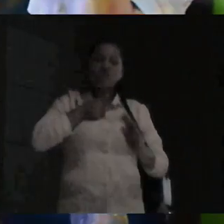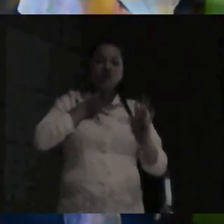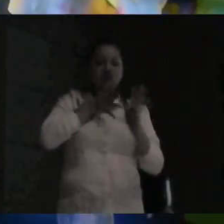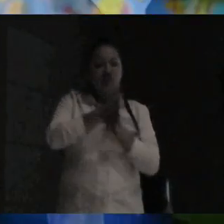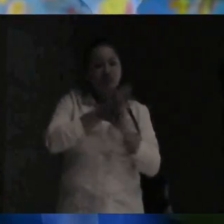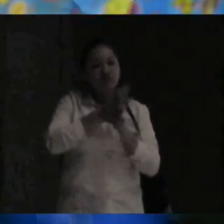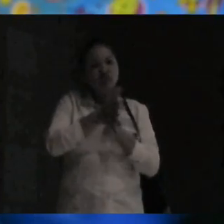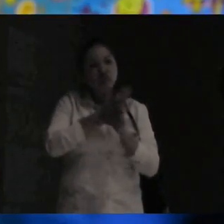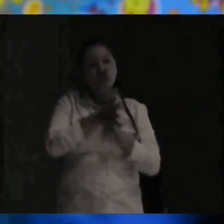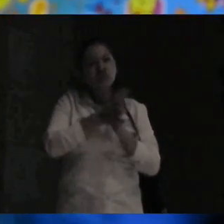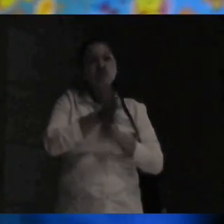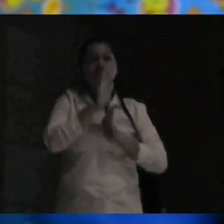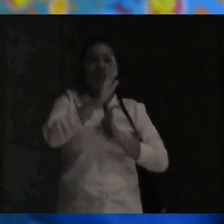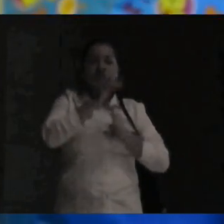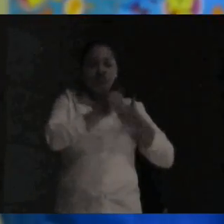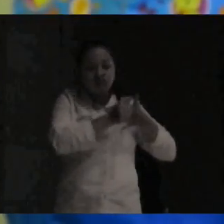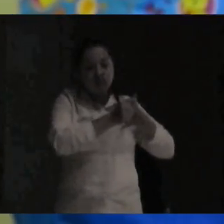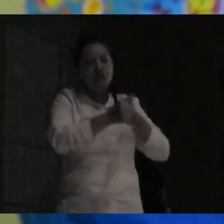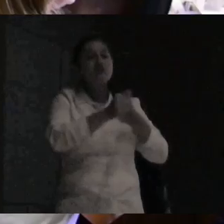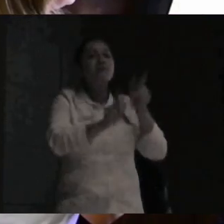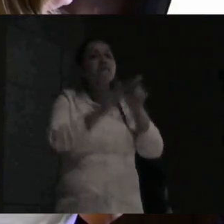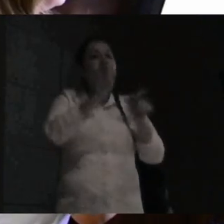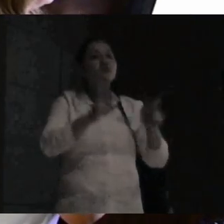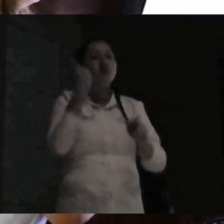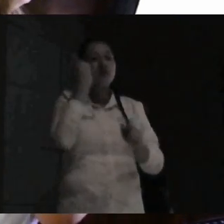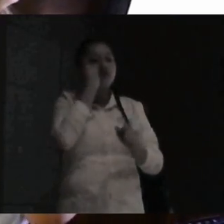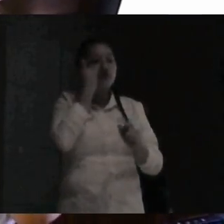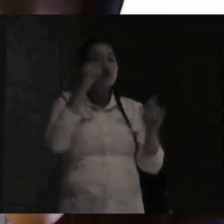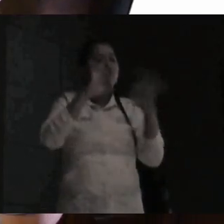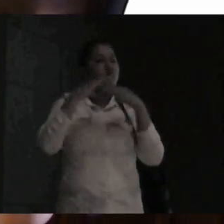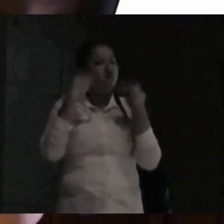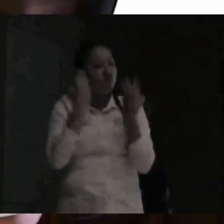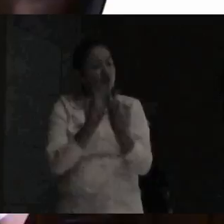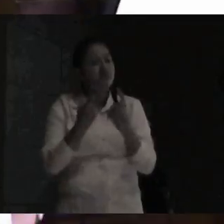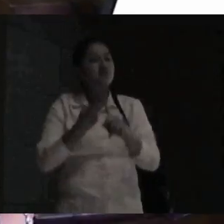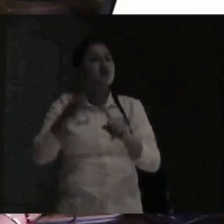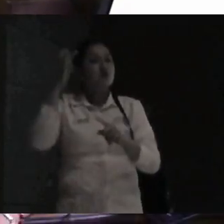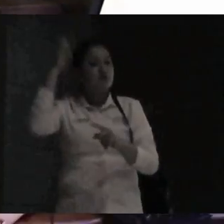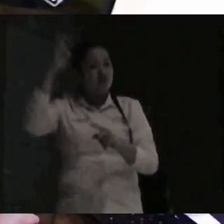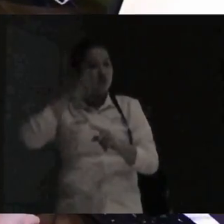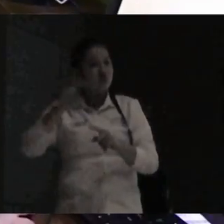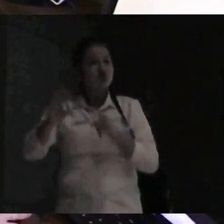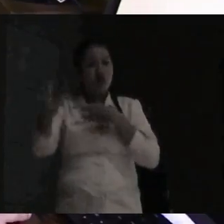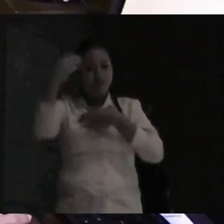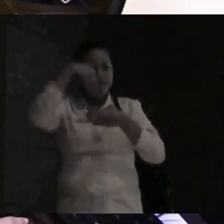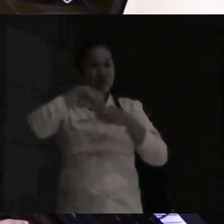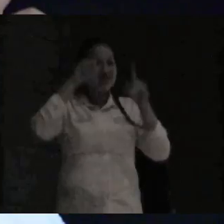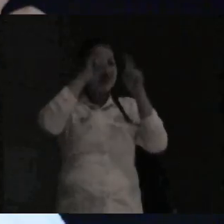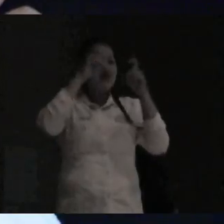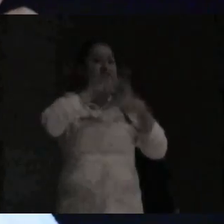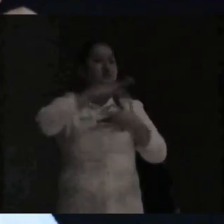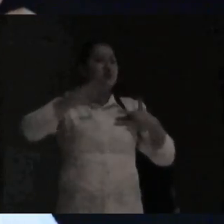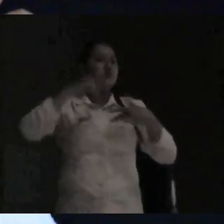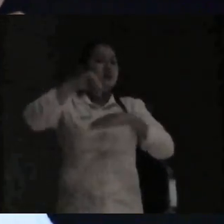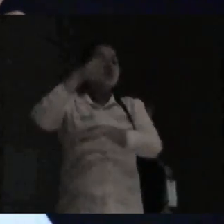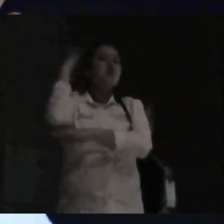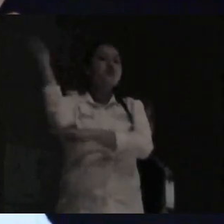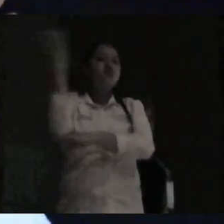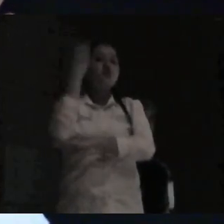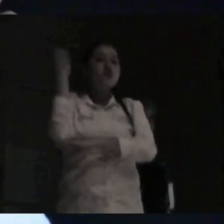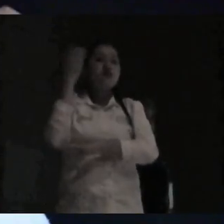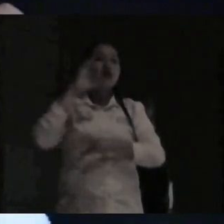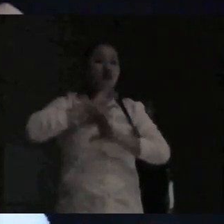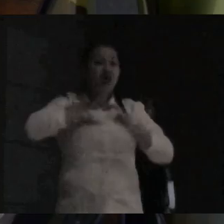orientación en ELA para pacientes, familiares y profesionales de la salud en Colombia. La principal promotora de